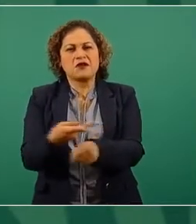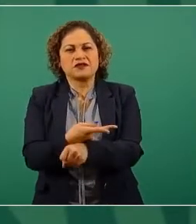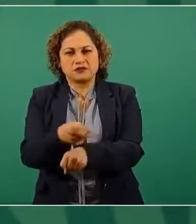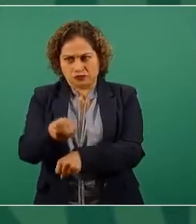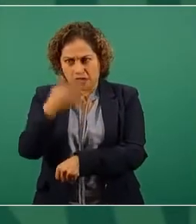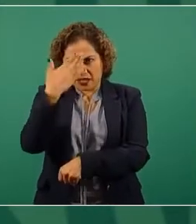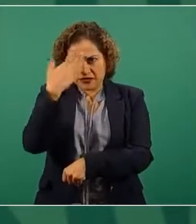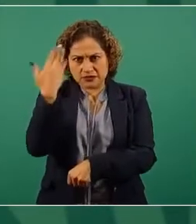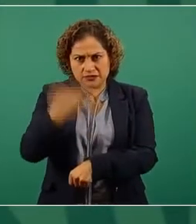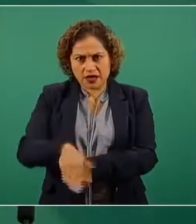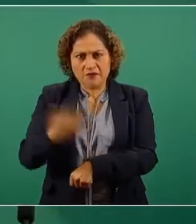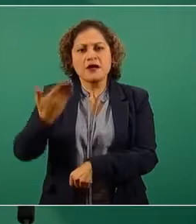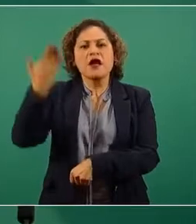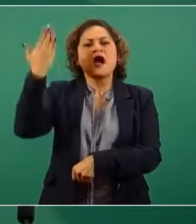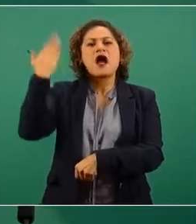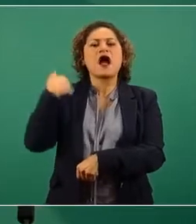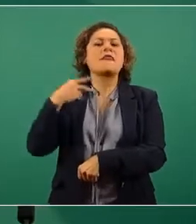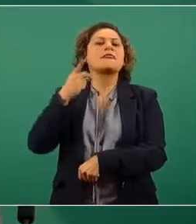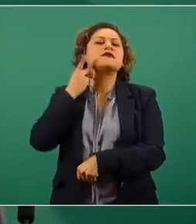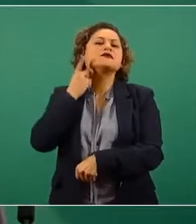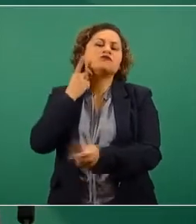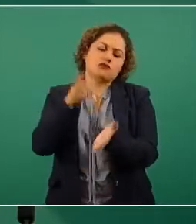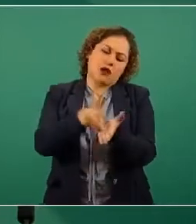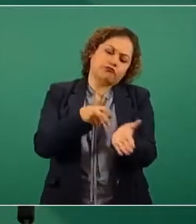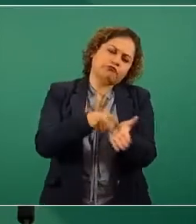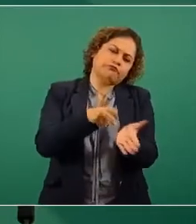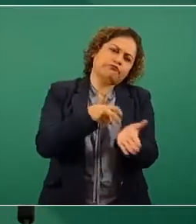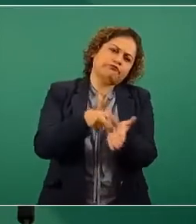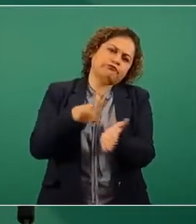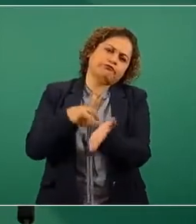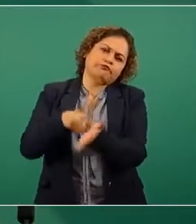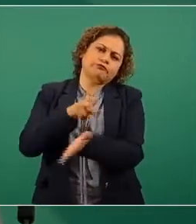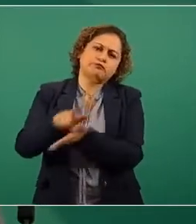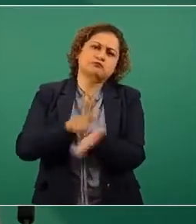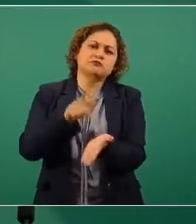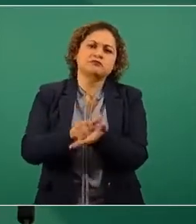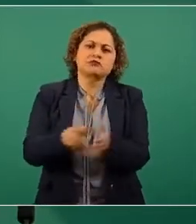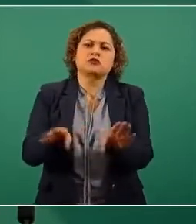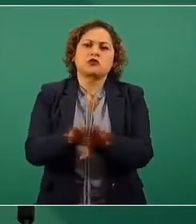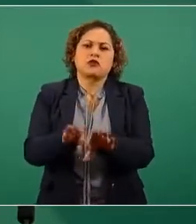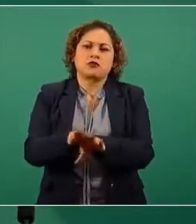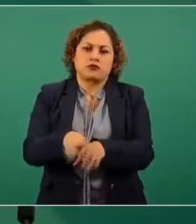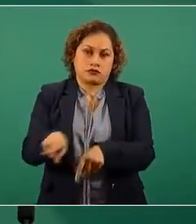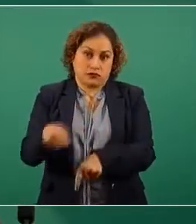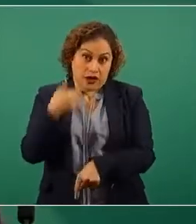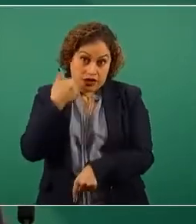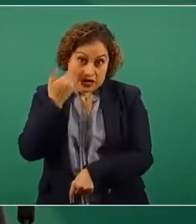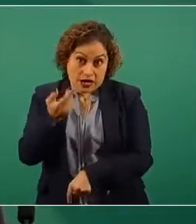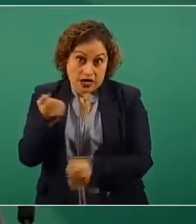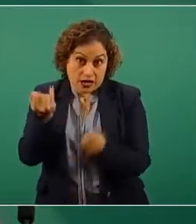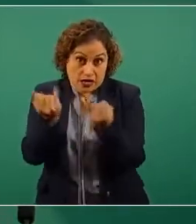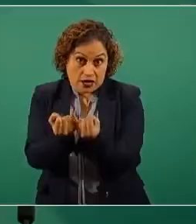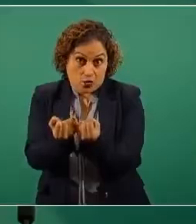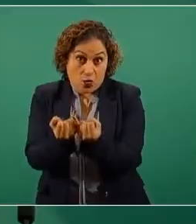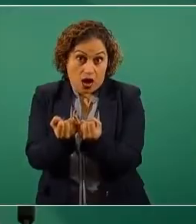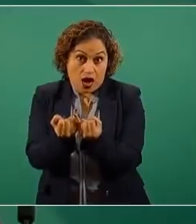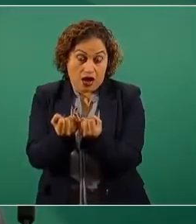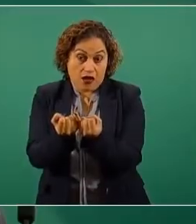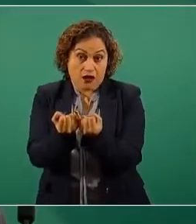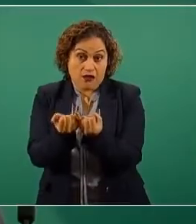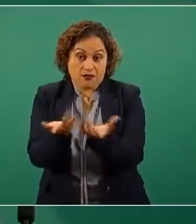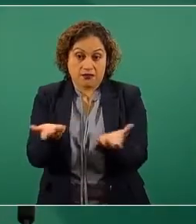Los legisladores, y eso es lo que quieren que regrese, por eso nos quieren